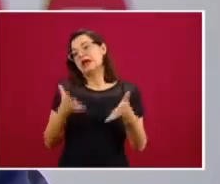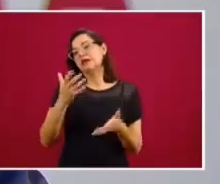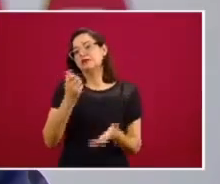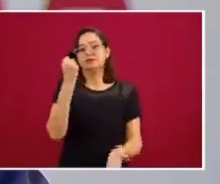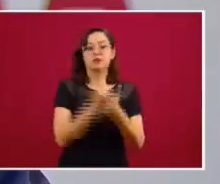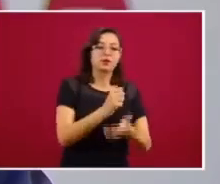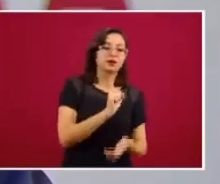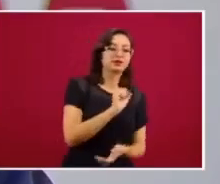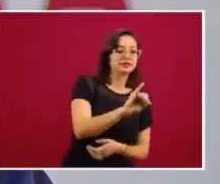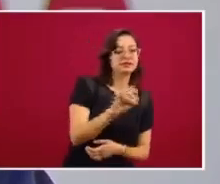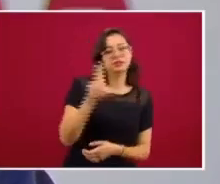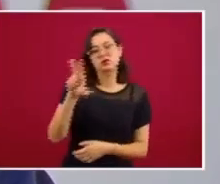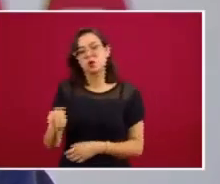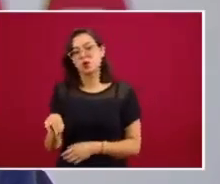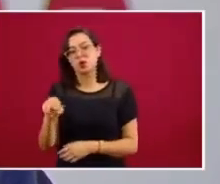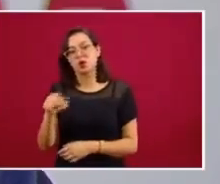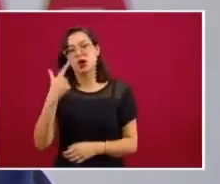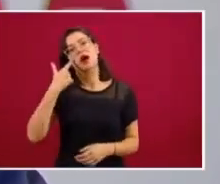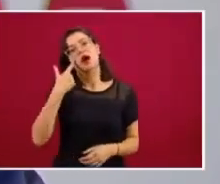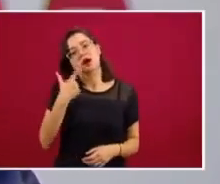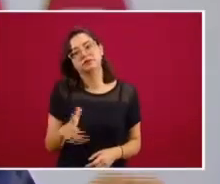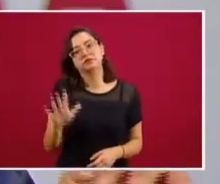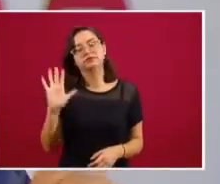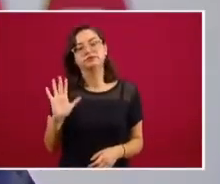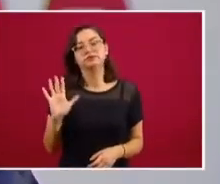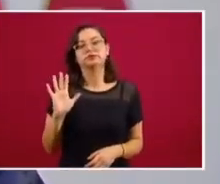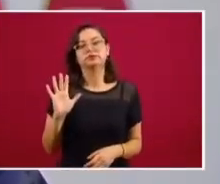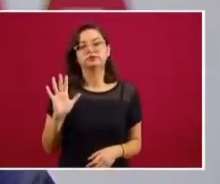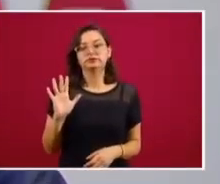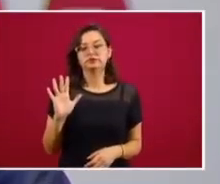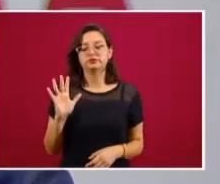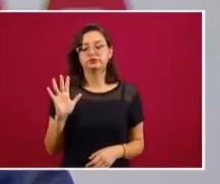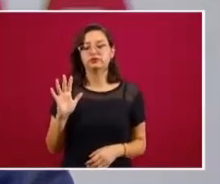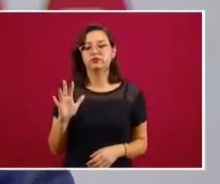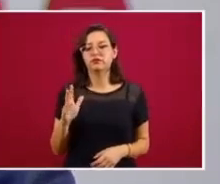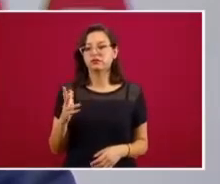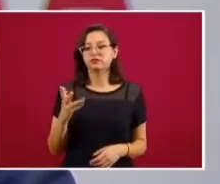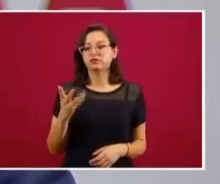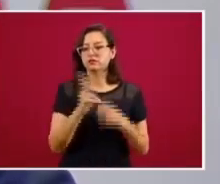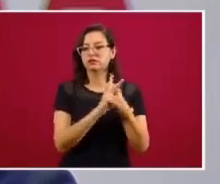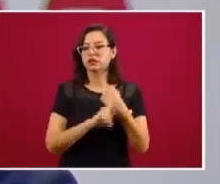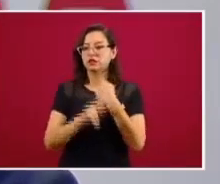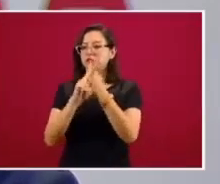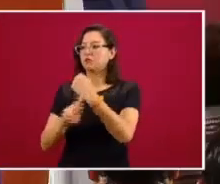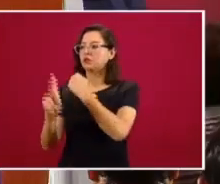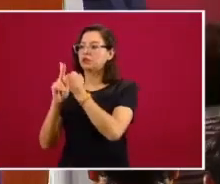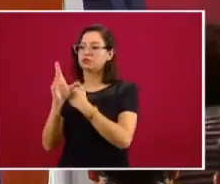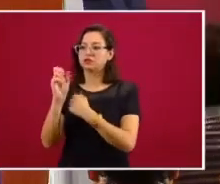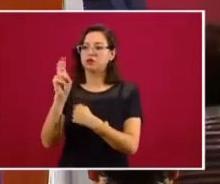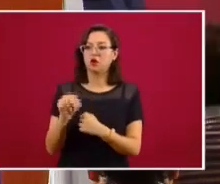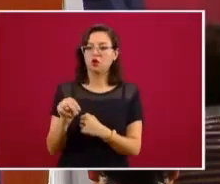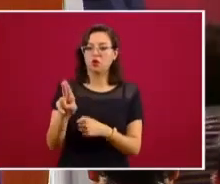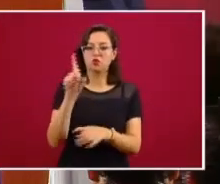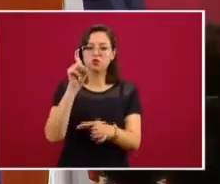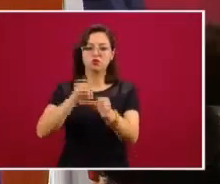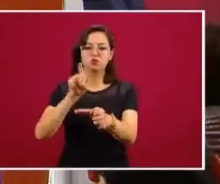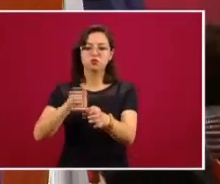cómo respondieron los países integrantes de la ONU.